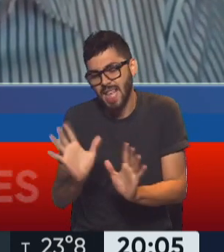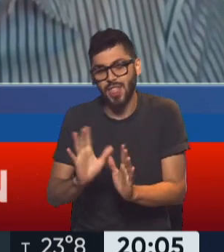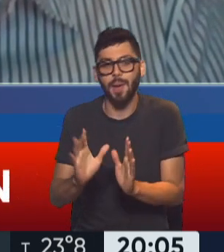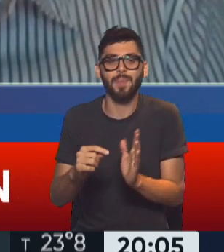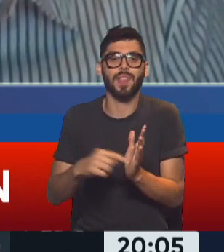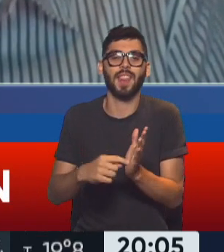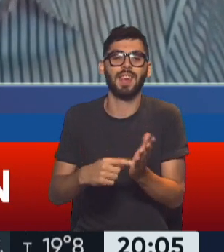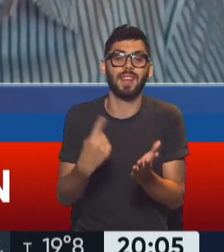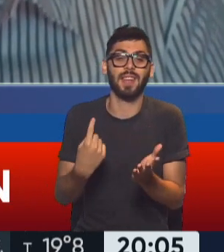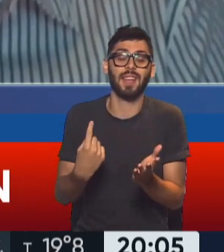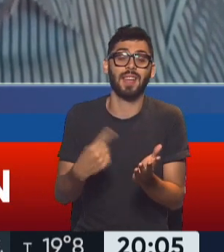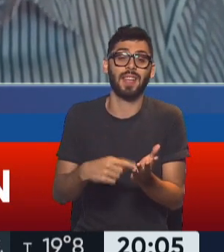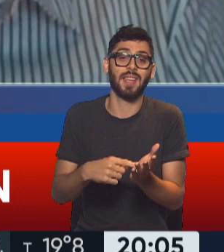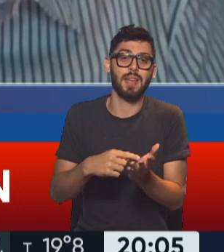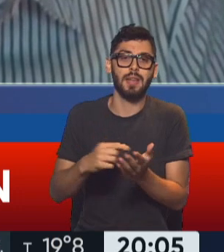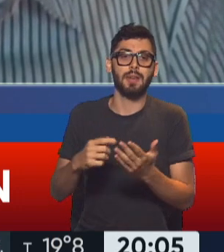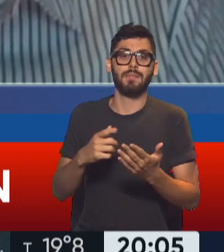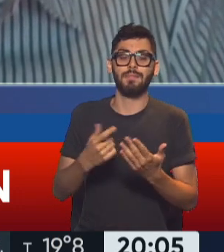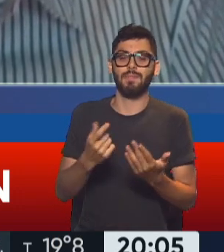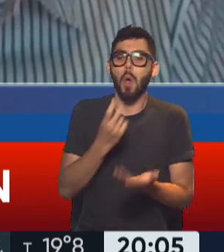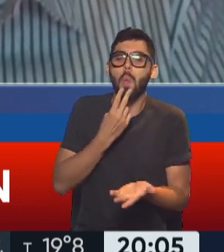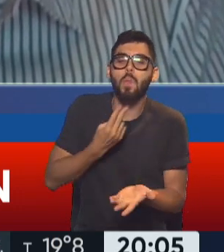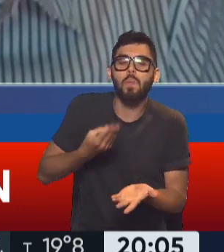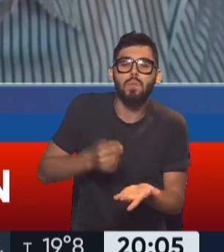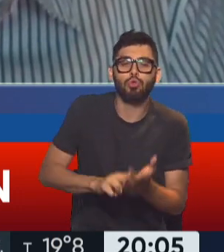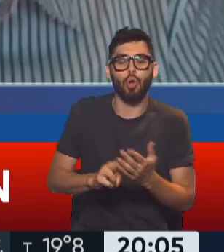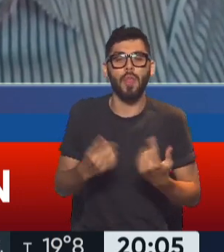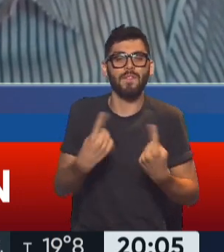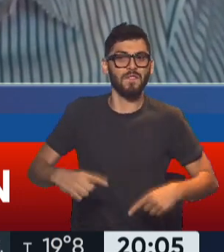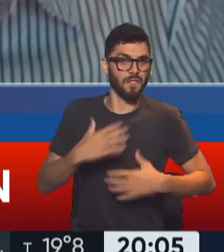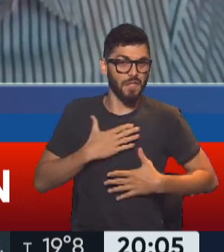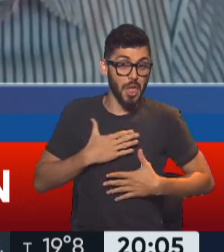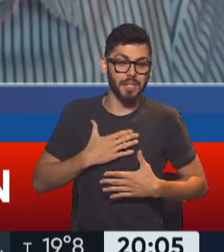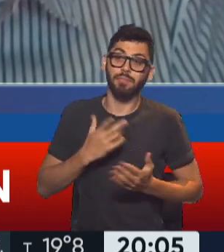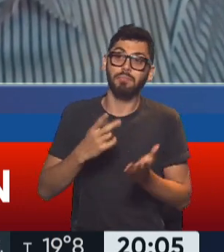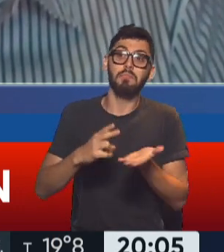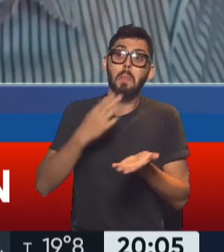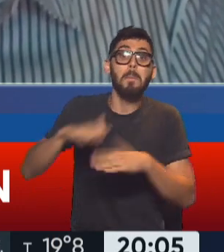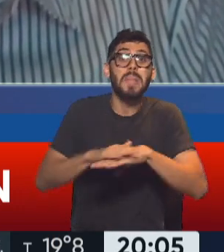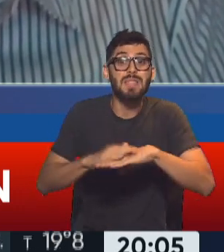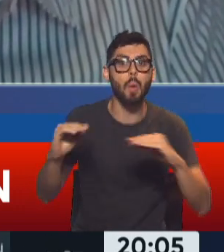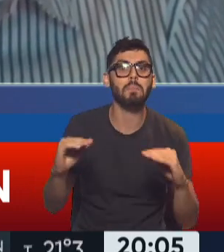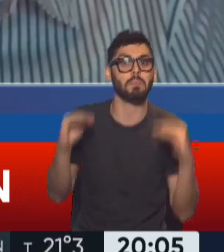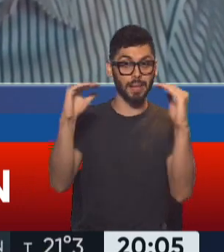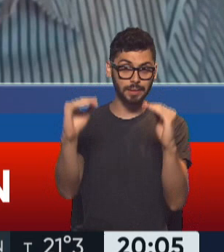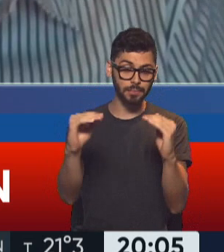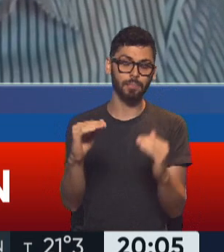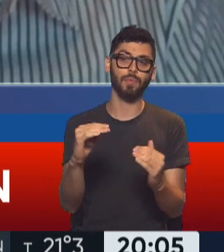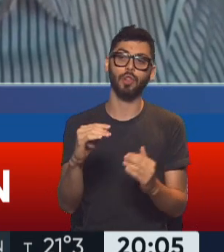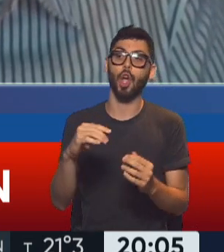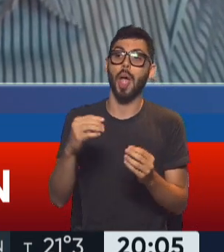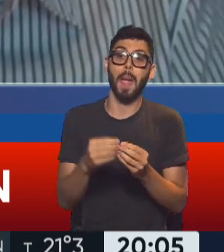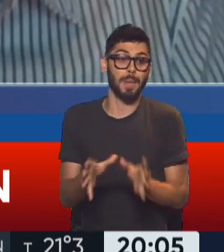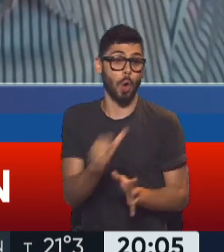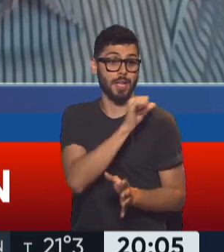del cambio del mínimo no imponible de los bienes personales. Algo que comenzó ayer y que tenía que terminar hoy.